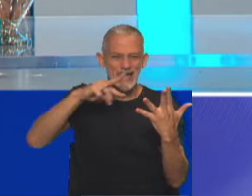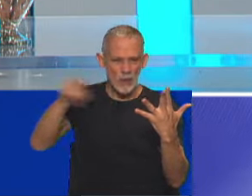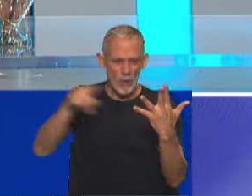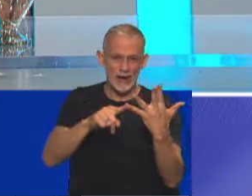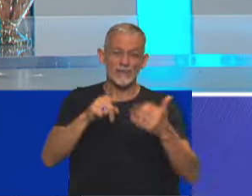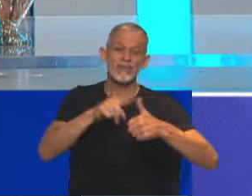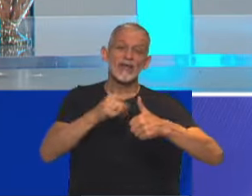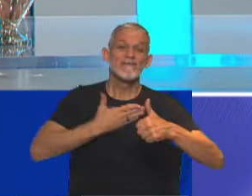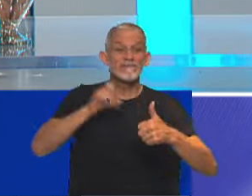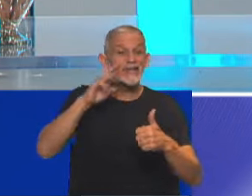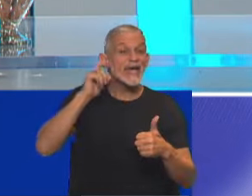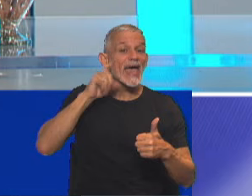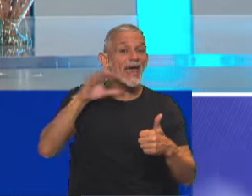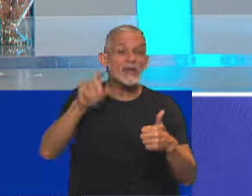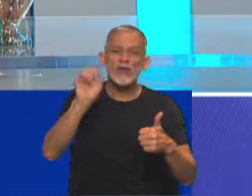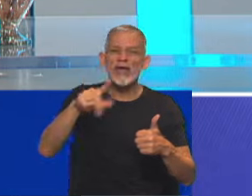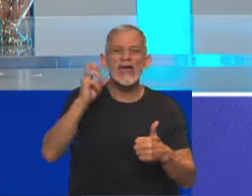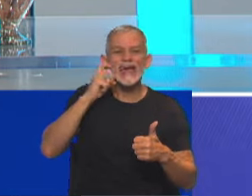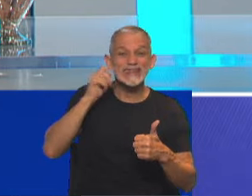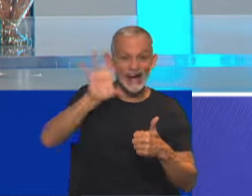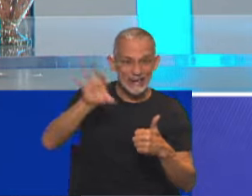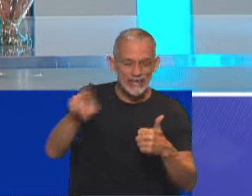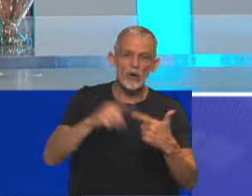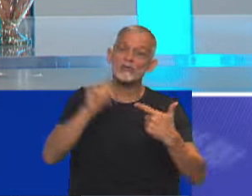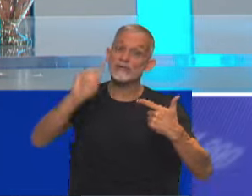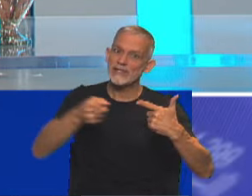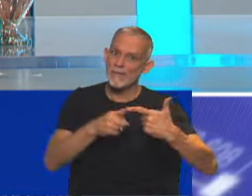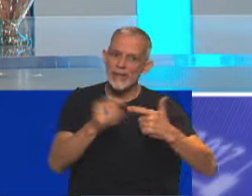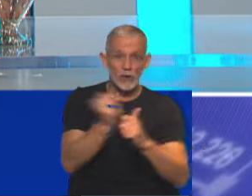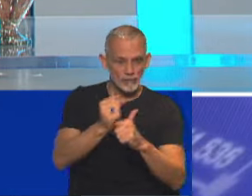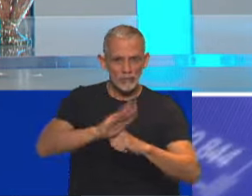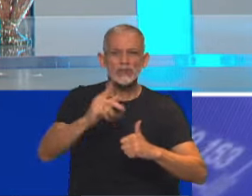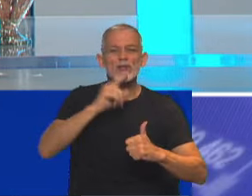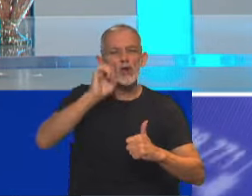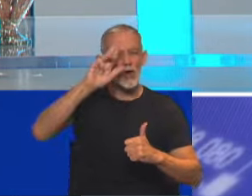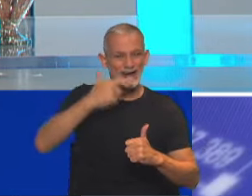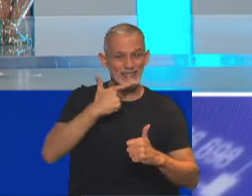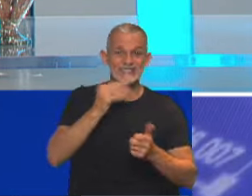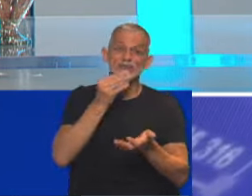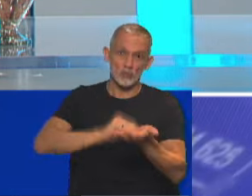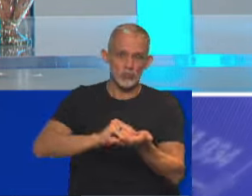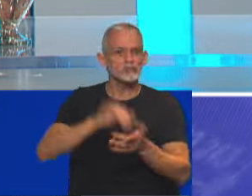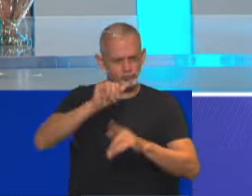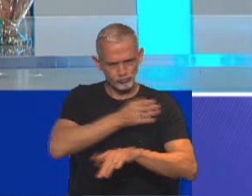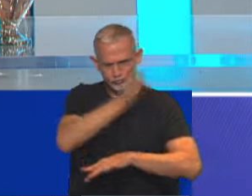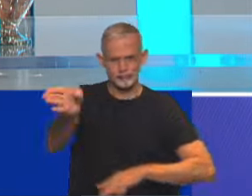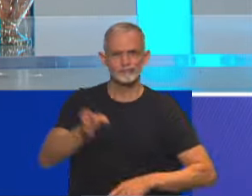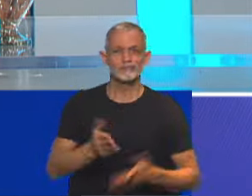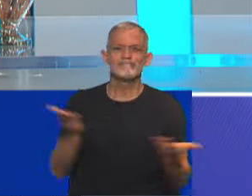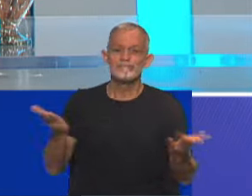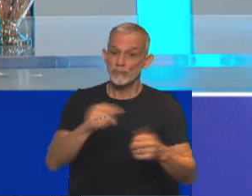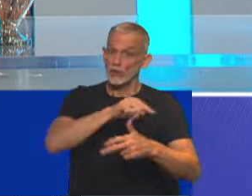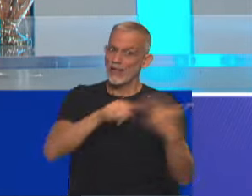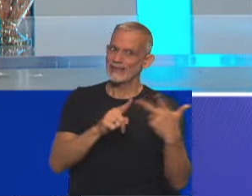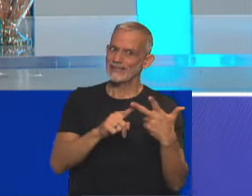Rogelio Frigerio de Entre Ríos e Ignacio Torres de Chubut. ¿Por qué te los menciono? Son los